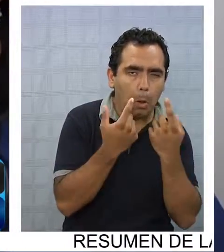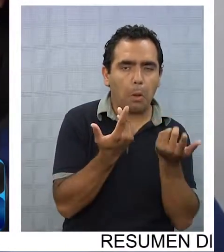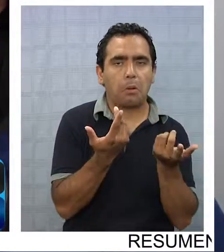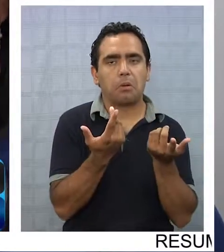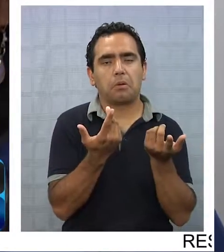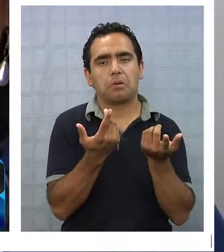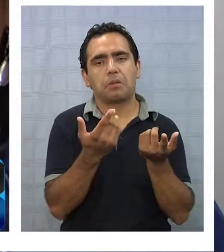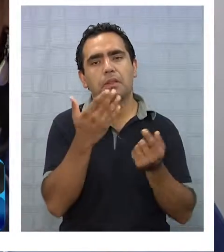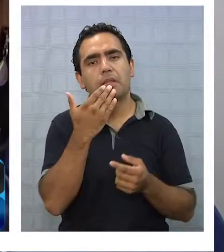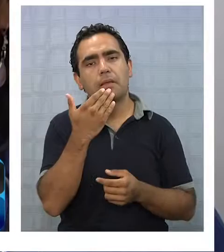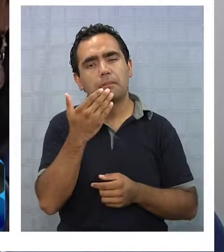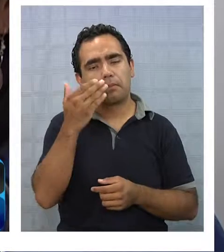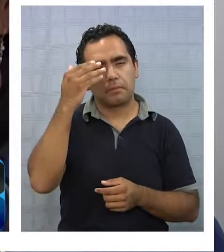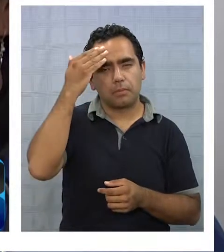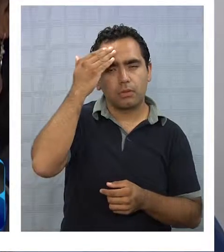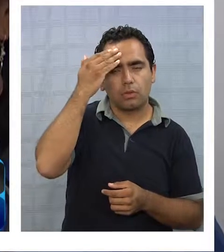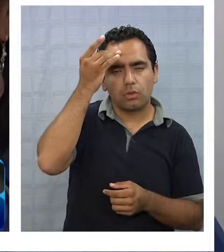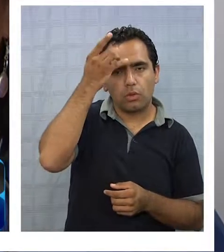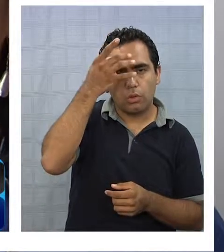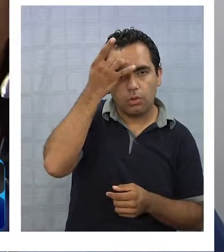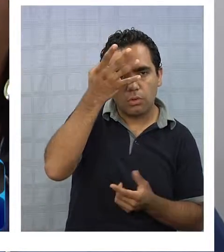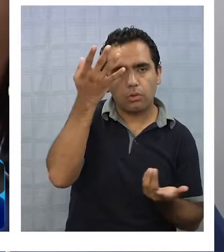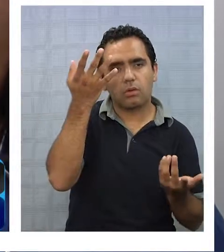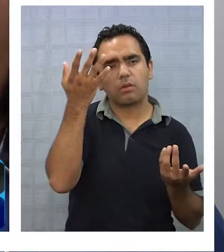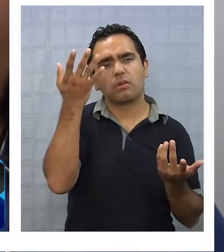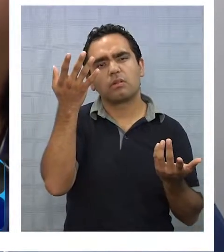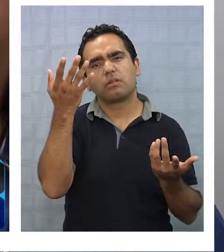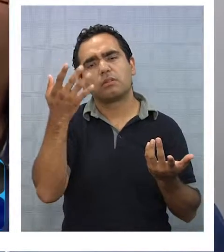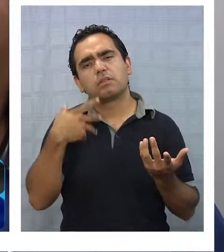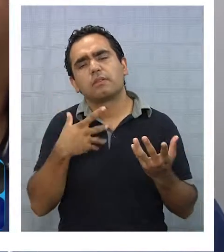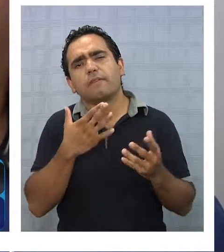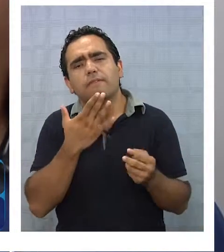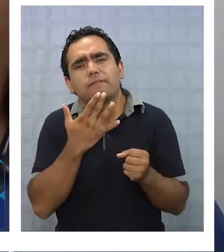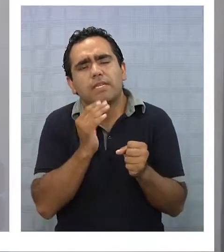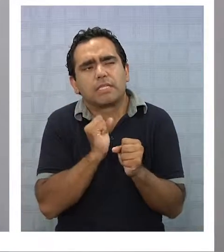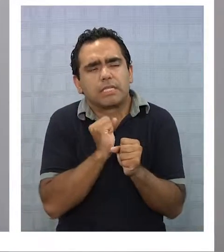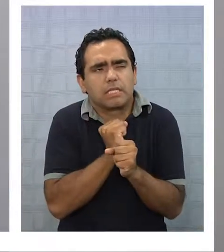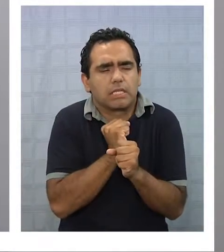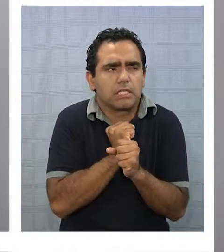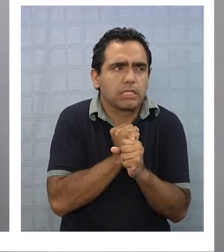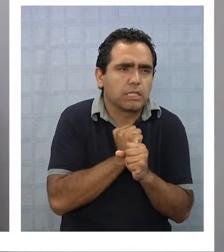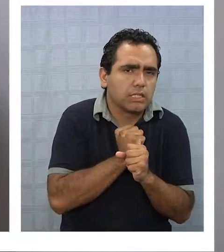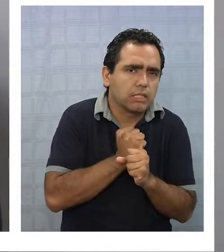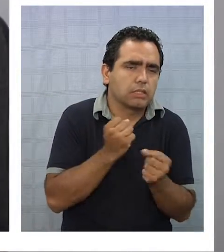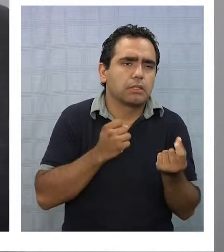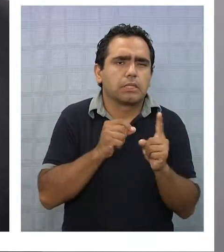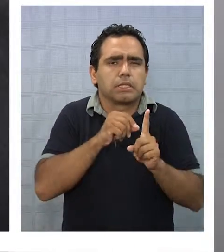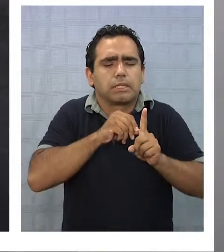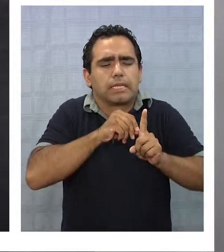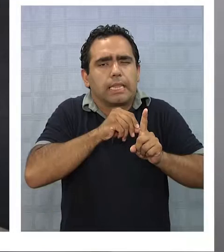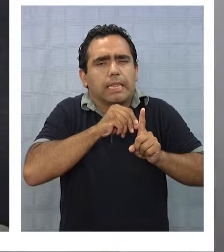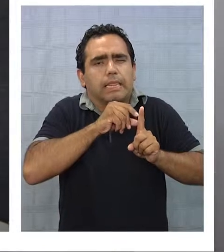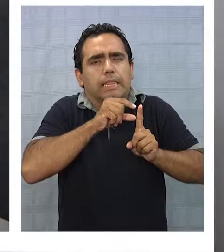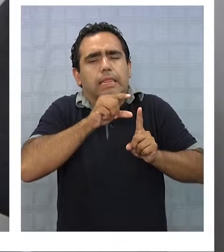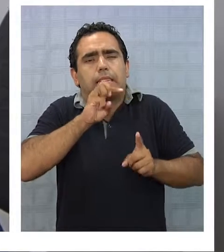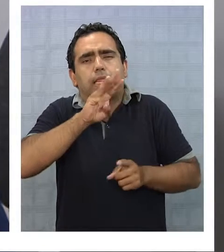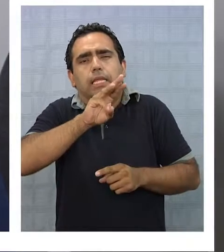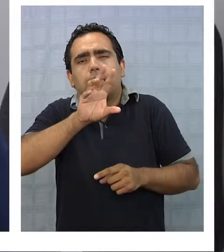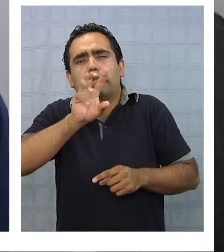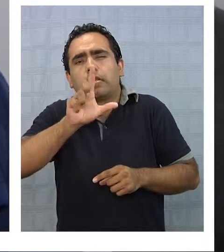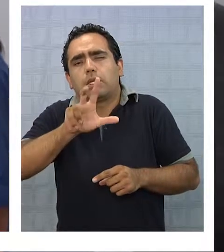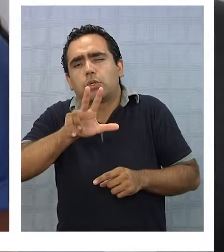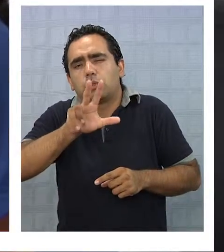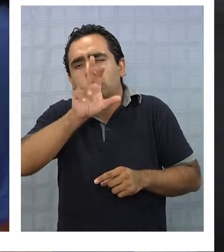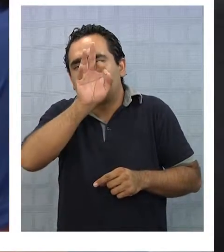un poco de dolor de cabeza, una febrícula sin llegar a ser fiebre en sí, quizá 38 grados, más de eso no.